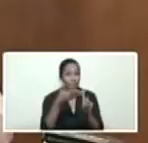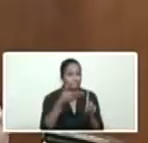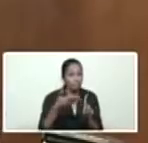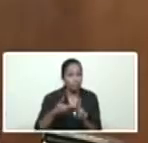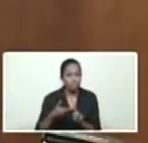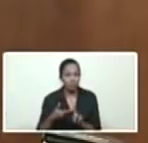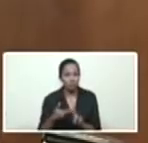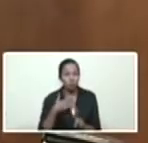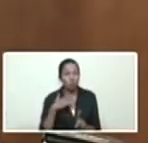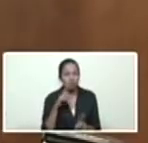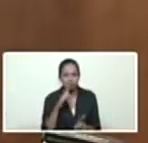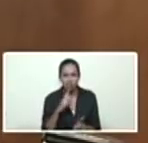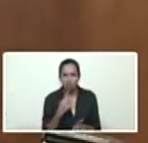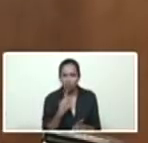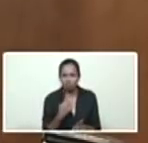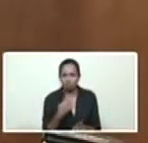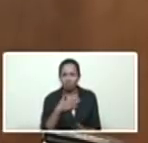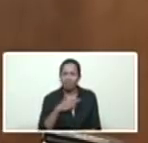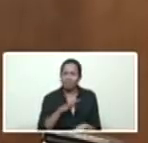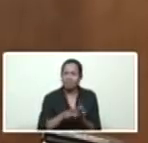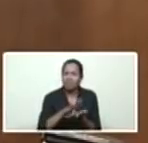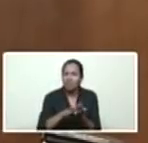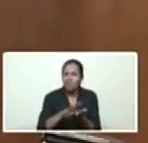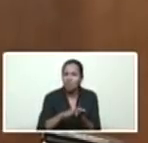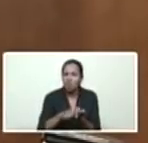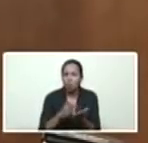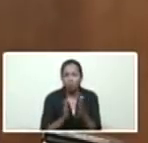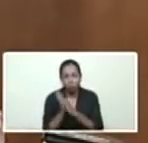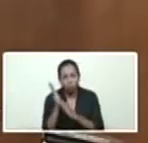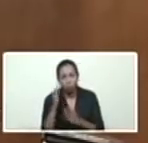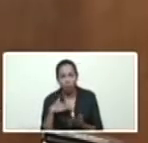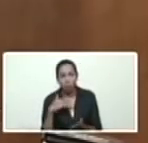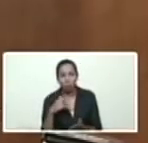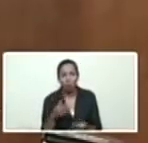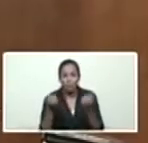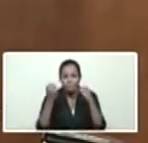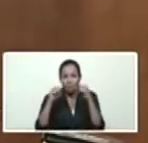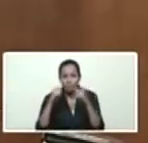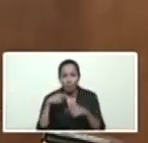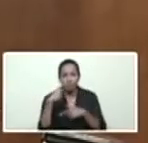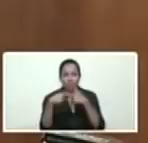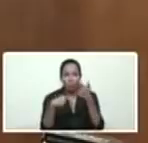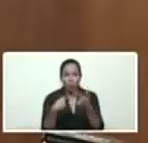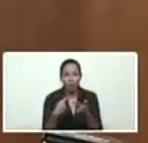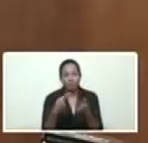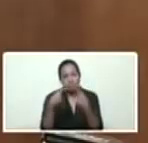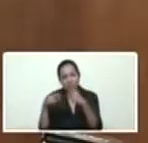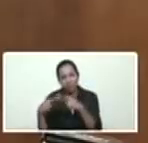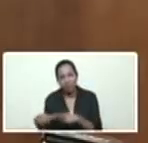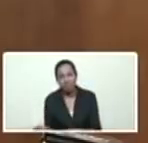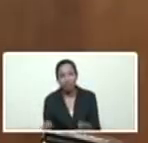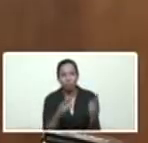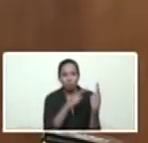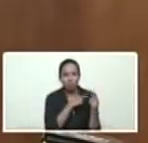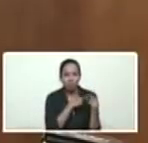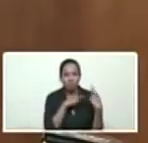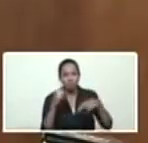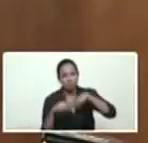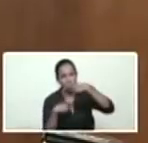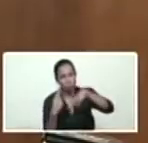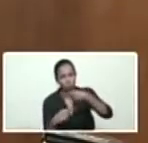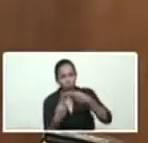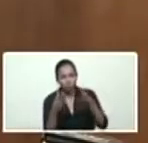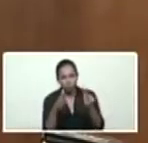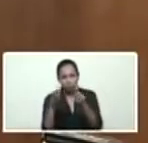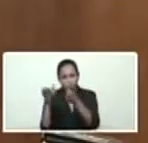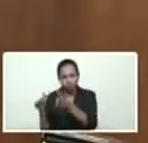descanse un tiempo, le he pedido que se prepare para otras responsabilidades en el campo de la revolución y